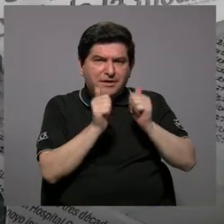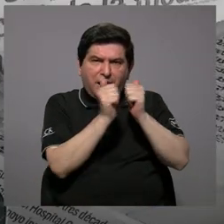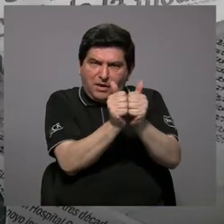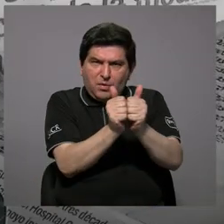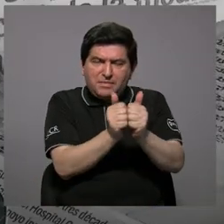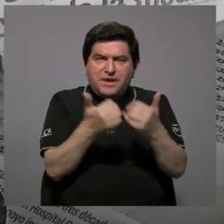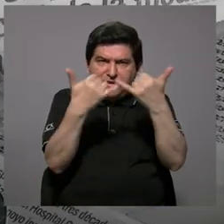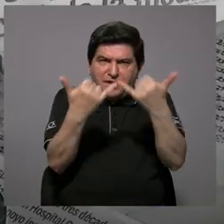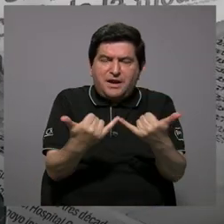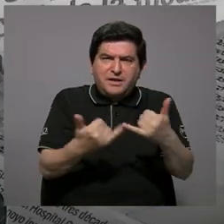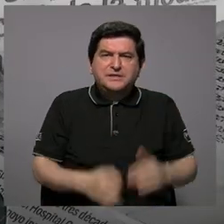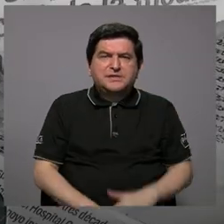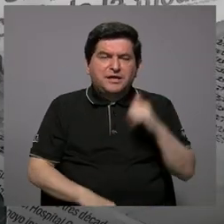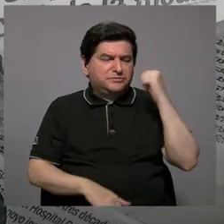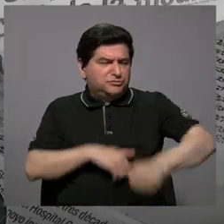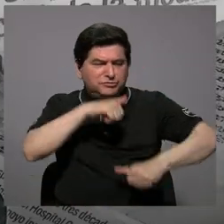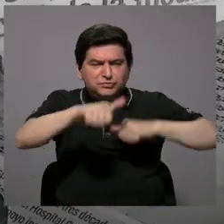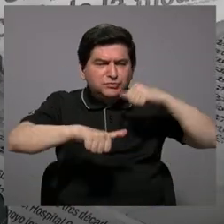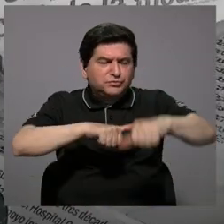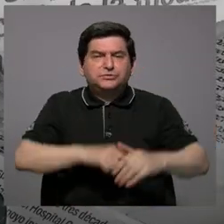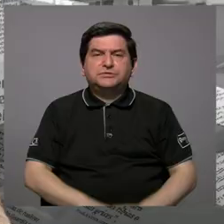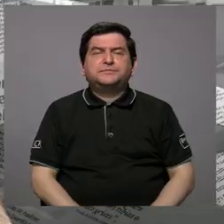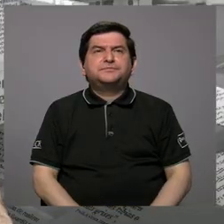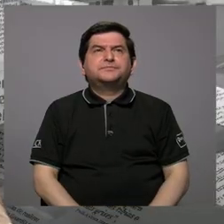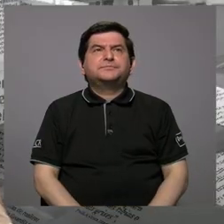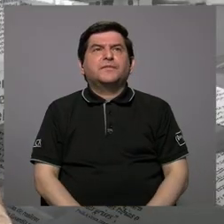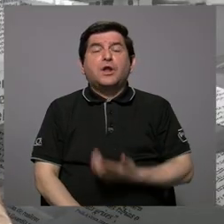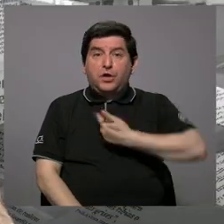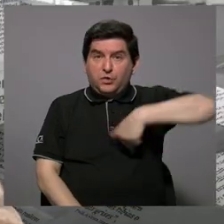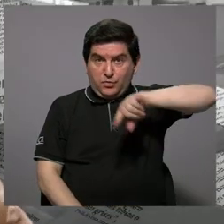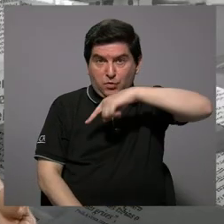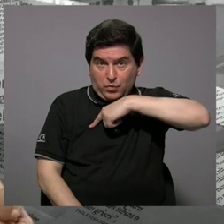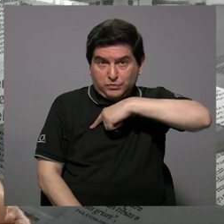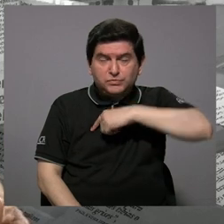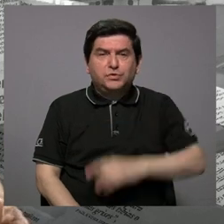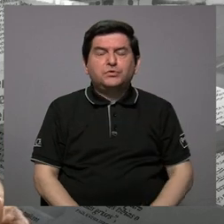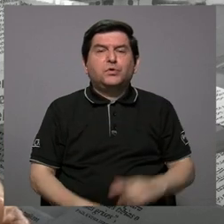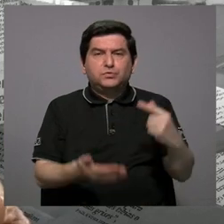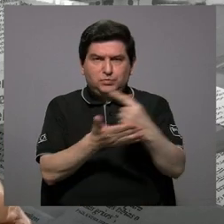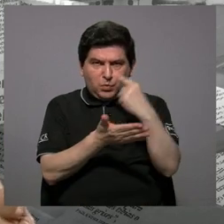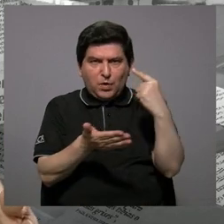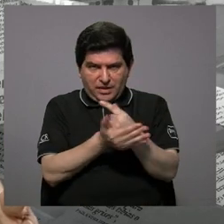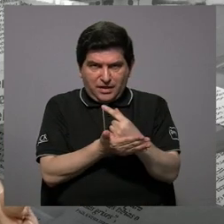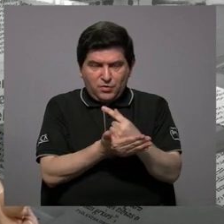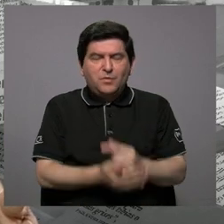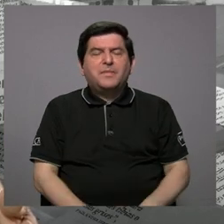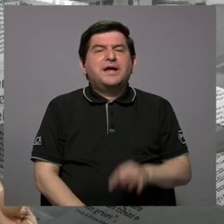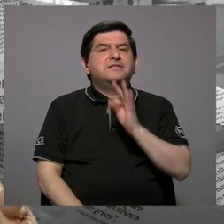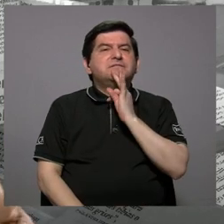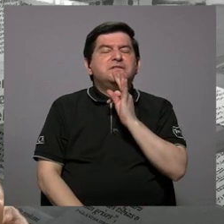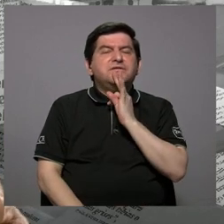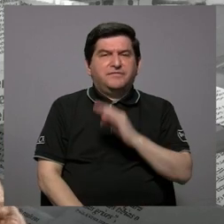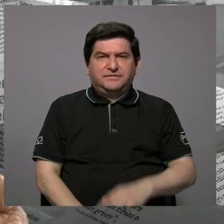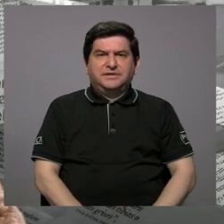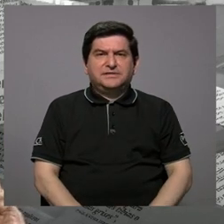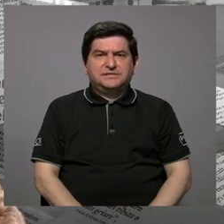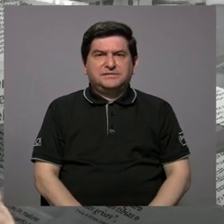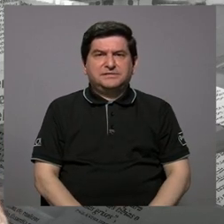llevando a cabo esa lucha? Ok, somos, estamos Guadalupe, estamos Tibás, de hecho,